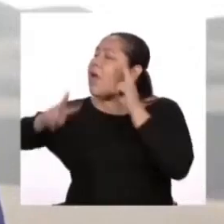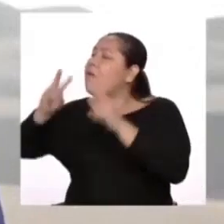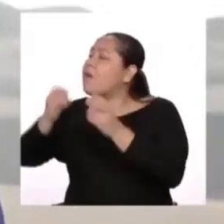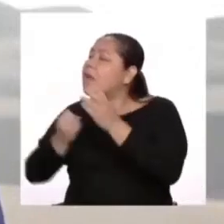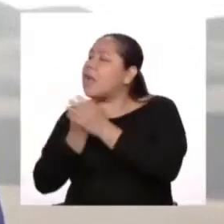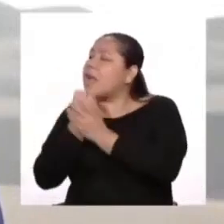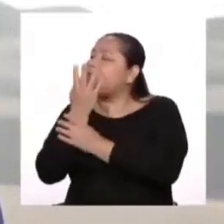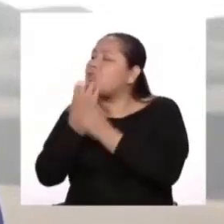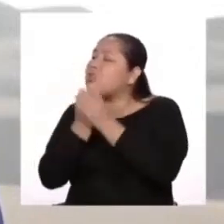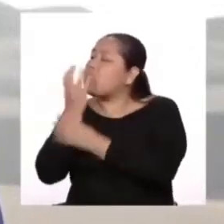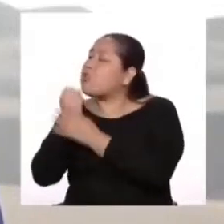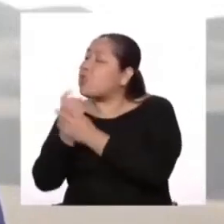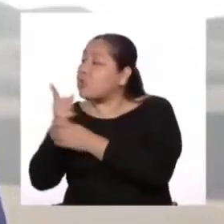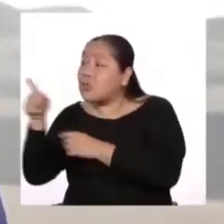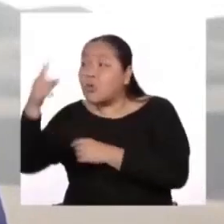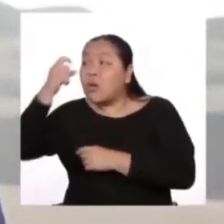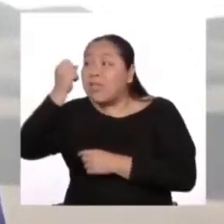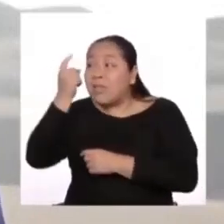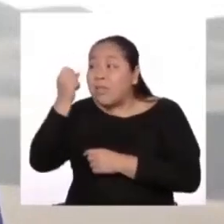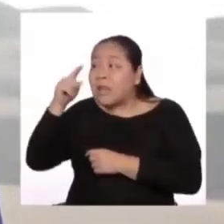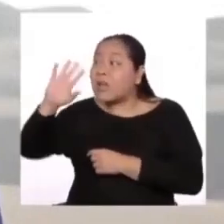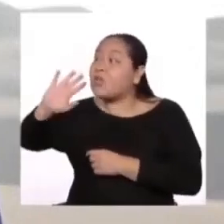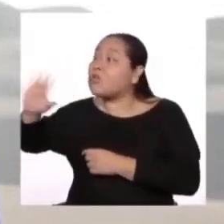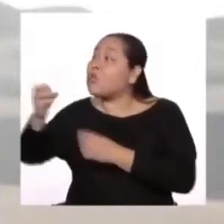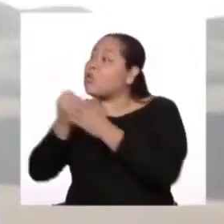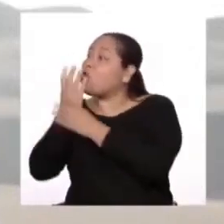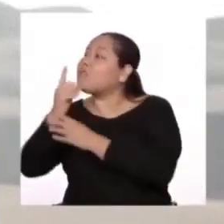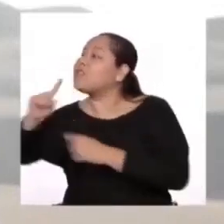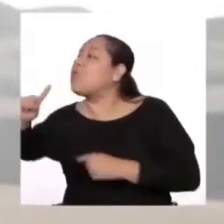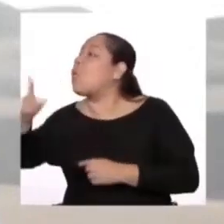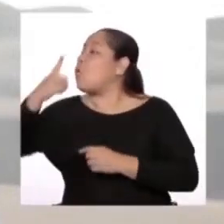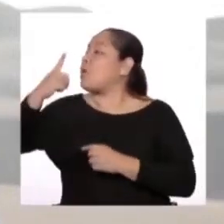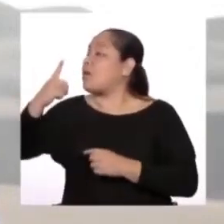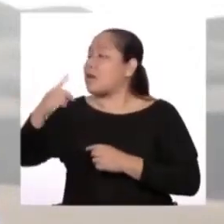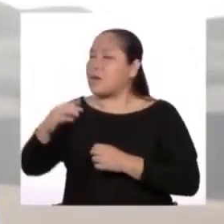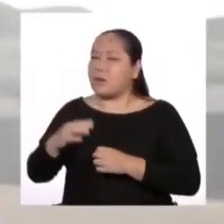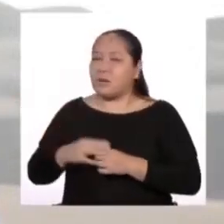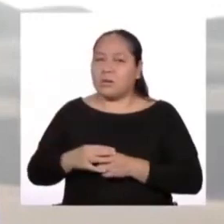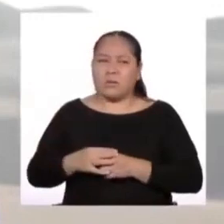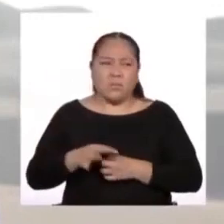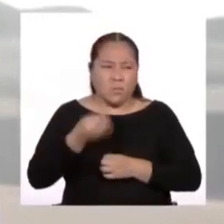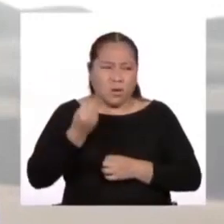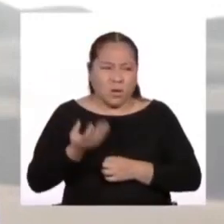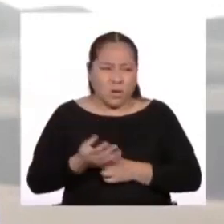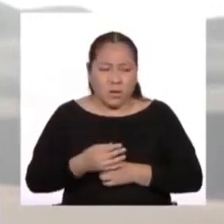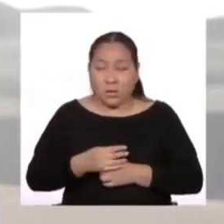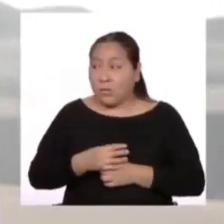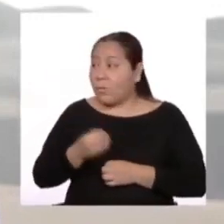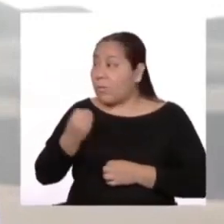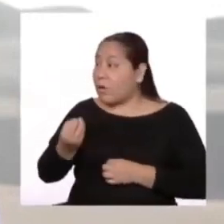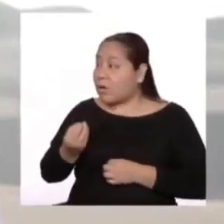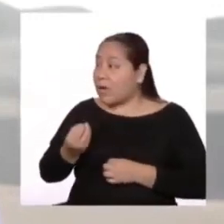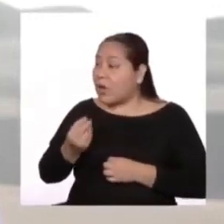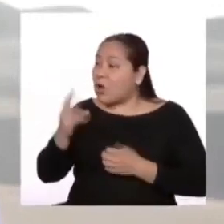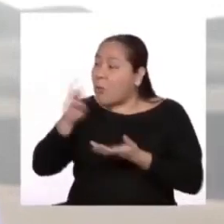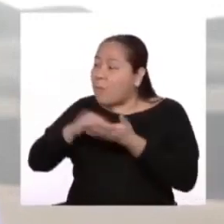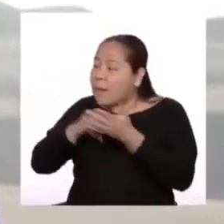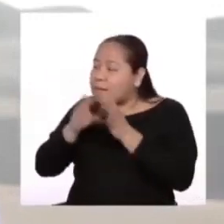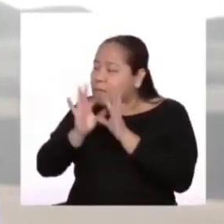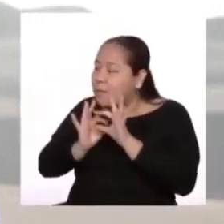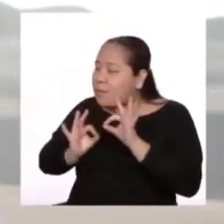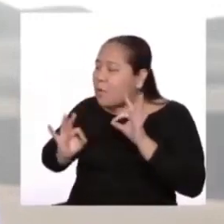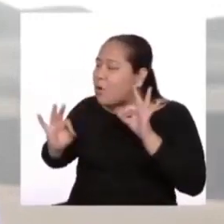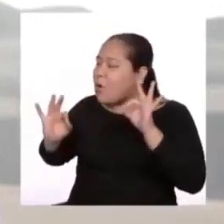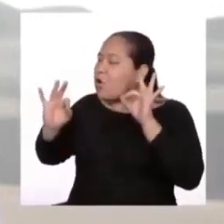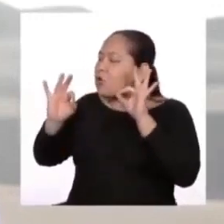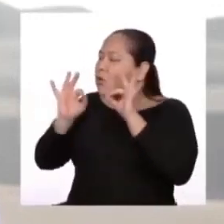es única en el mundo. ¿Por qué pasa eso? Porque lo esencial es invisible a los ojos.